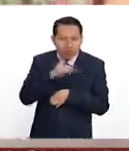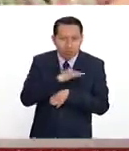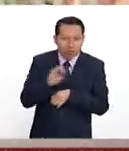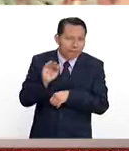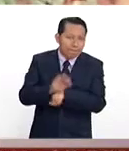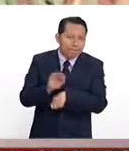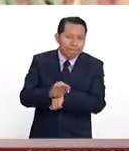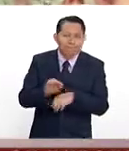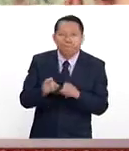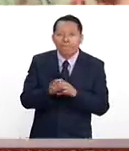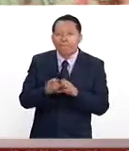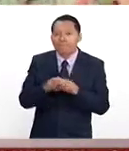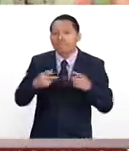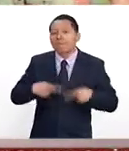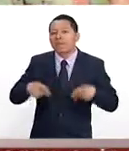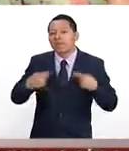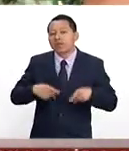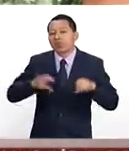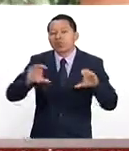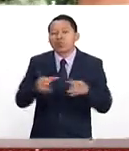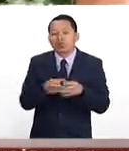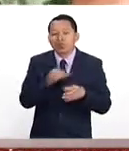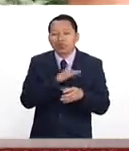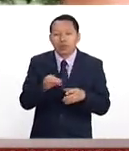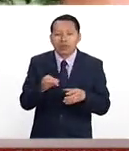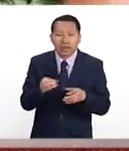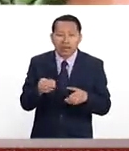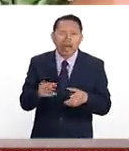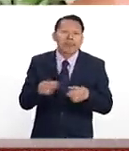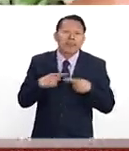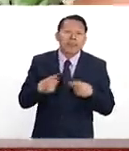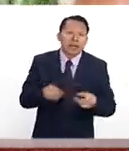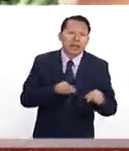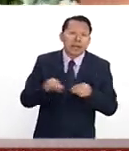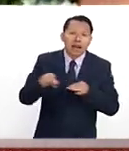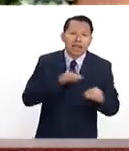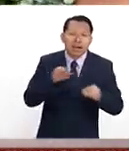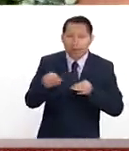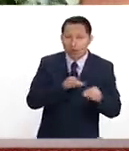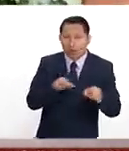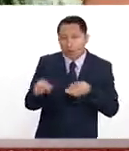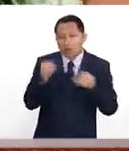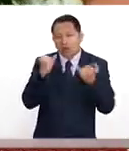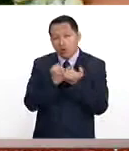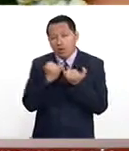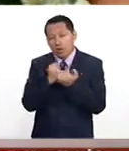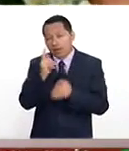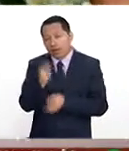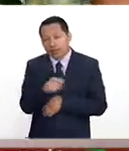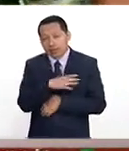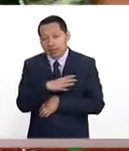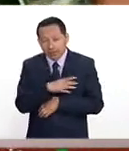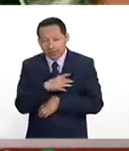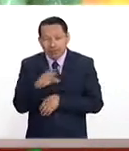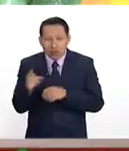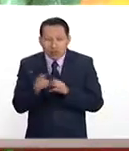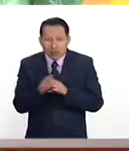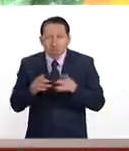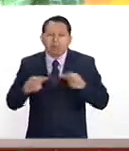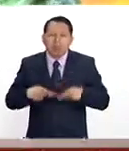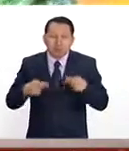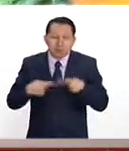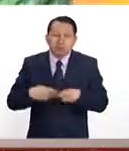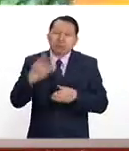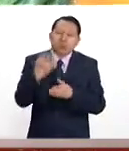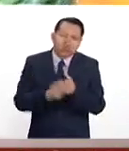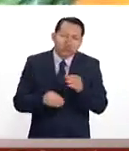arraigar a los pobladores en sus comunidades, generar empleo y de esta manera no propiciar ya la salida de desplazamiento de